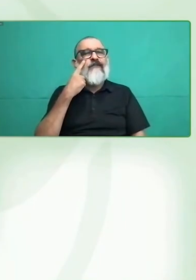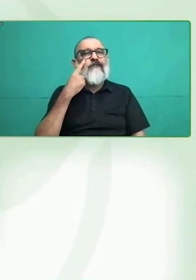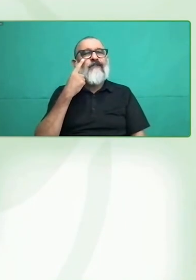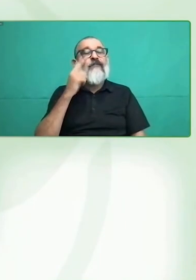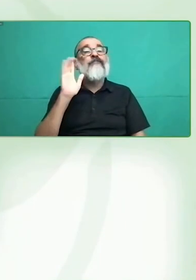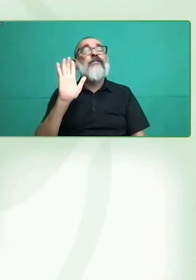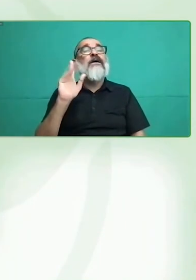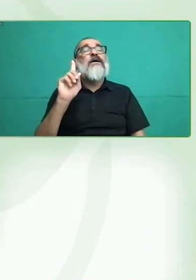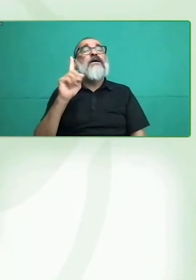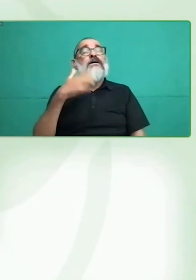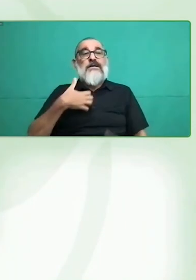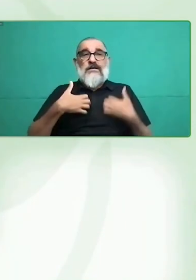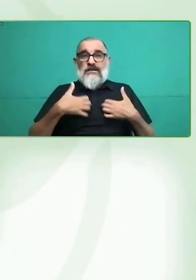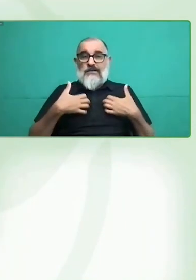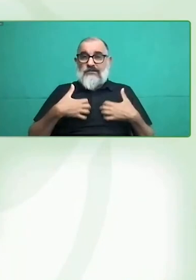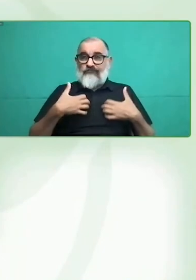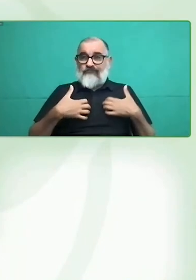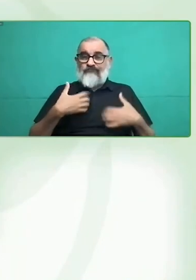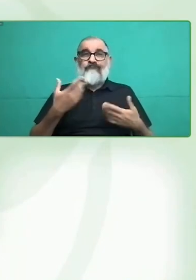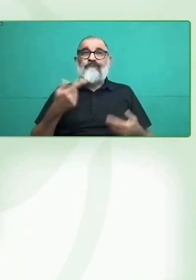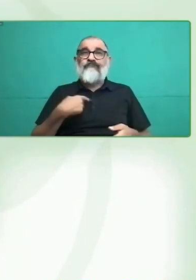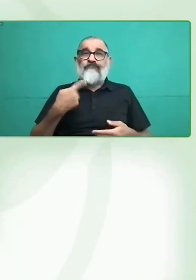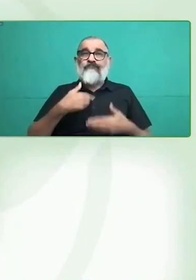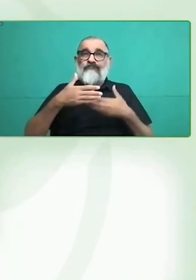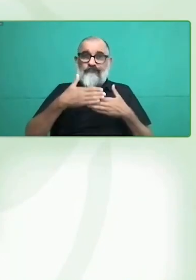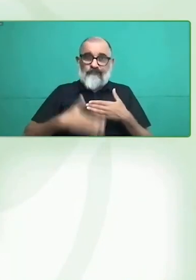respetando los derechos de las personas.